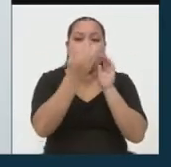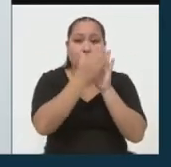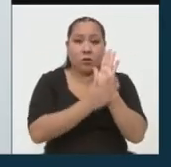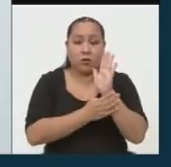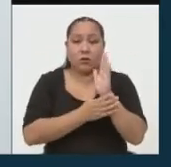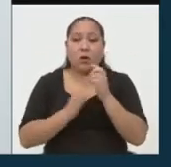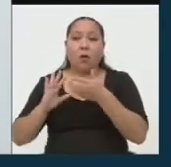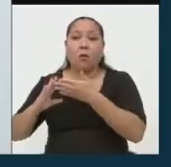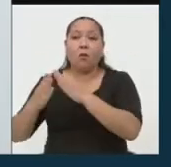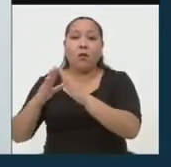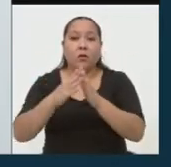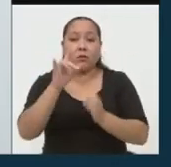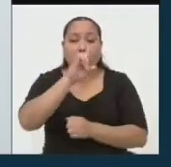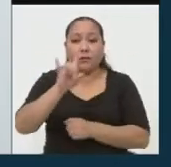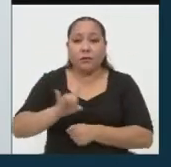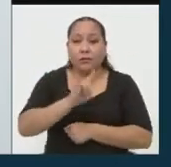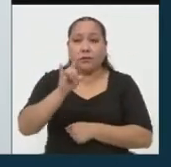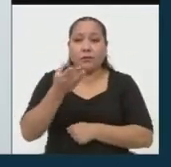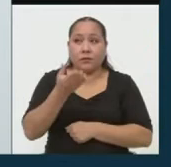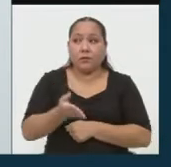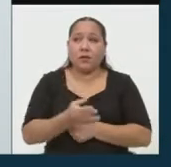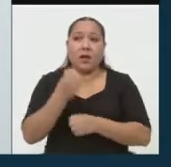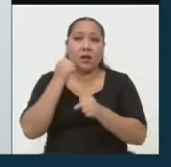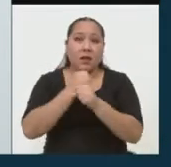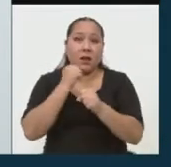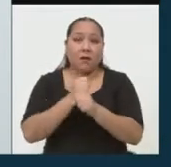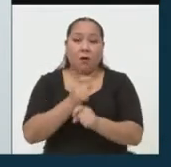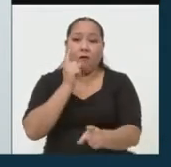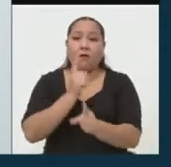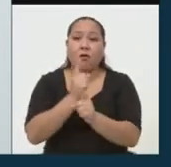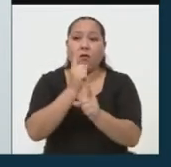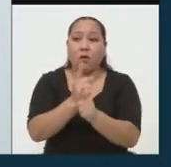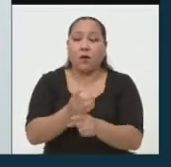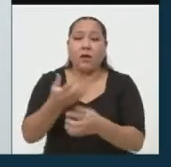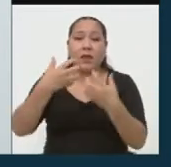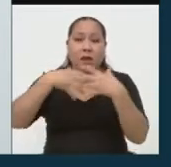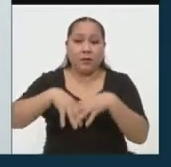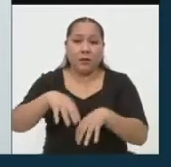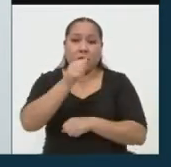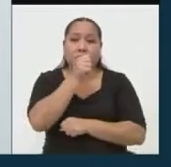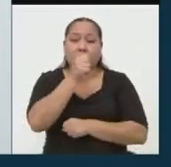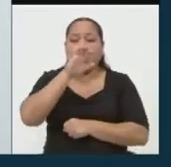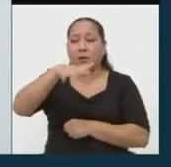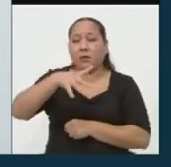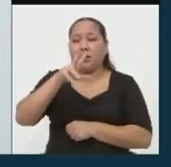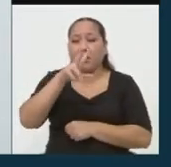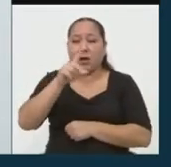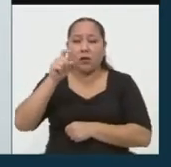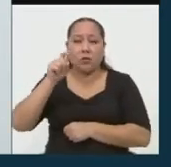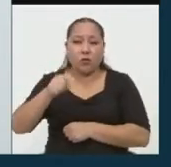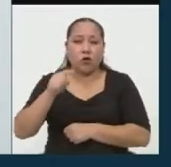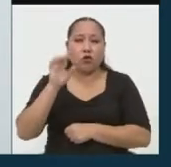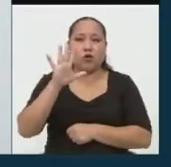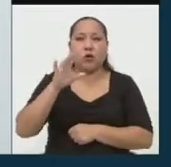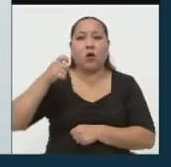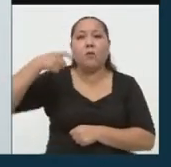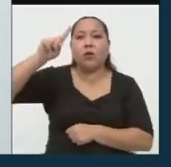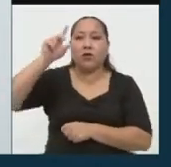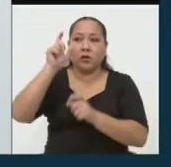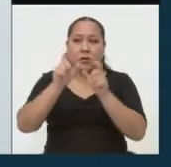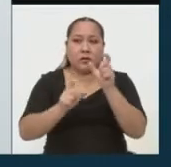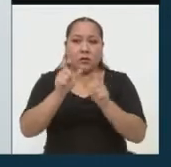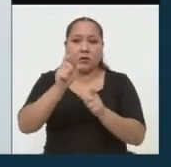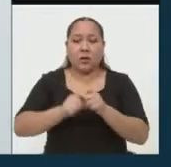población que emplea, tiene un empleo formal por parte de la empresa privada, está alrededor de 3.5 millones de peruanos.